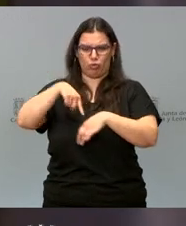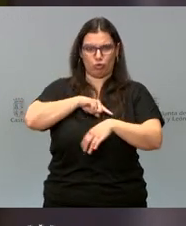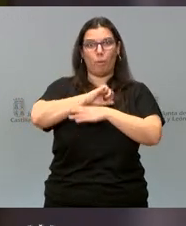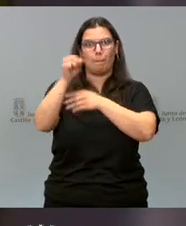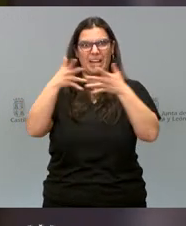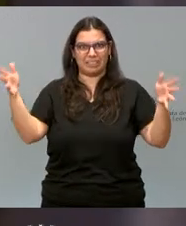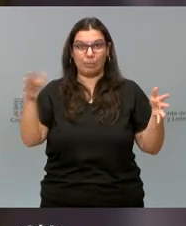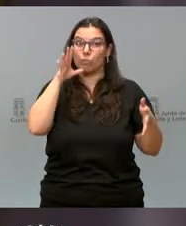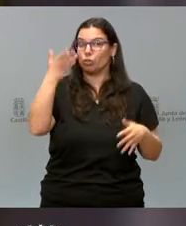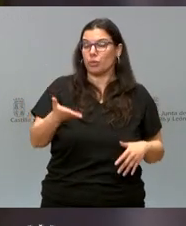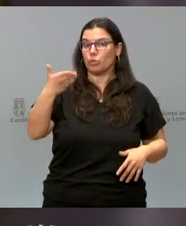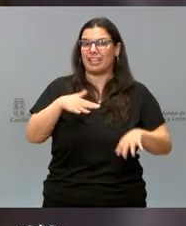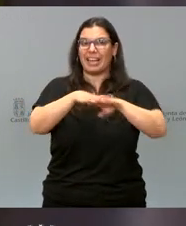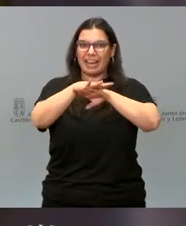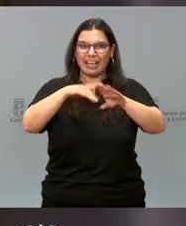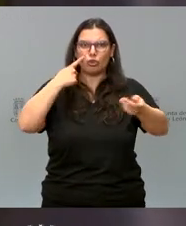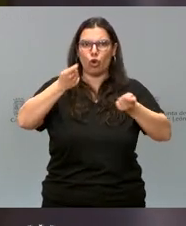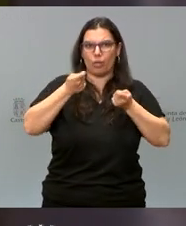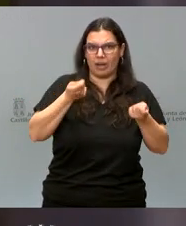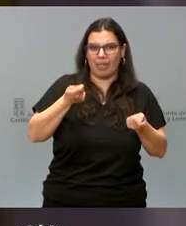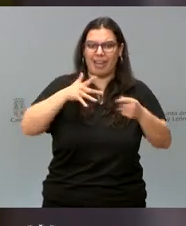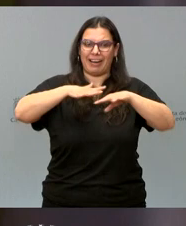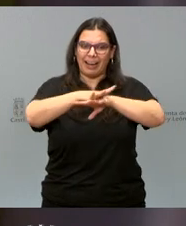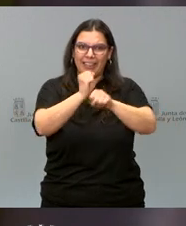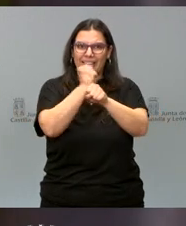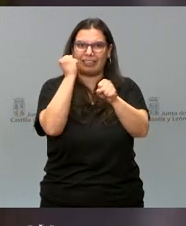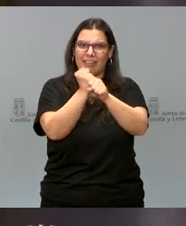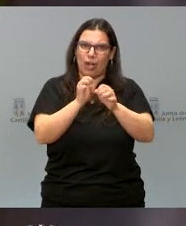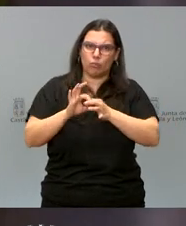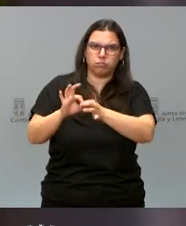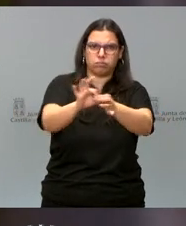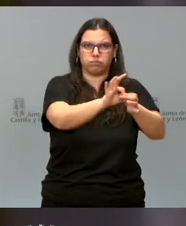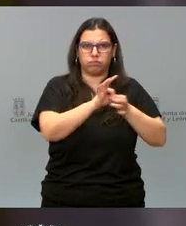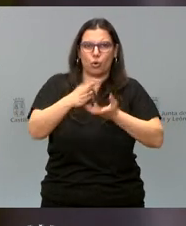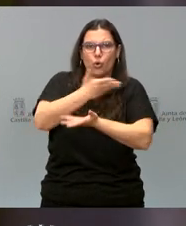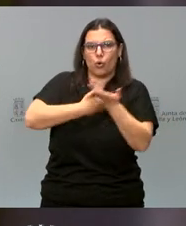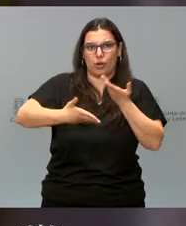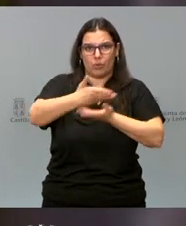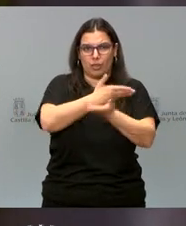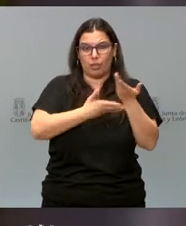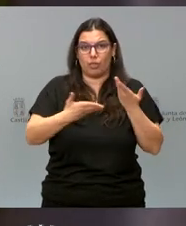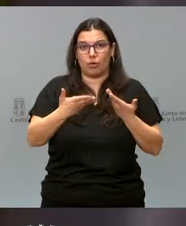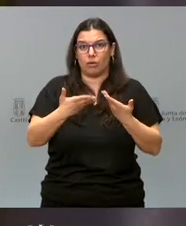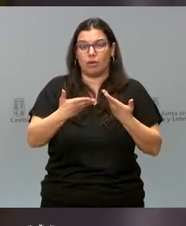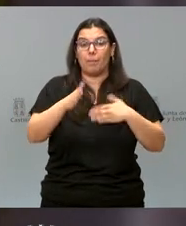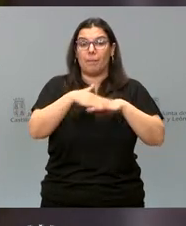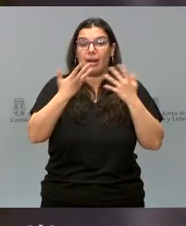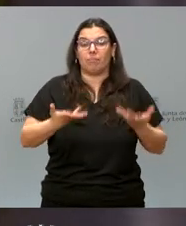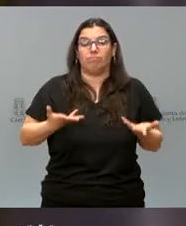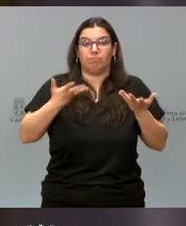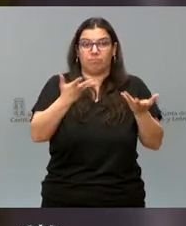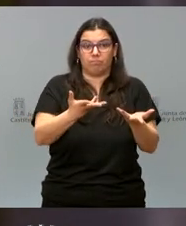red coordinada, esa red de trabajo conjunto y de colaboración, tanto en las prestaciones